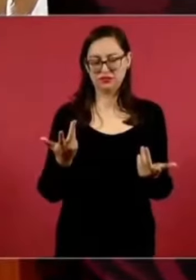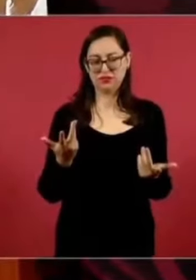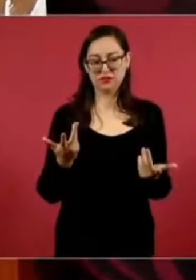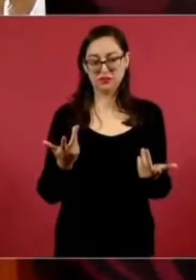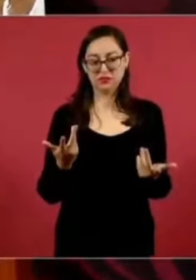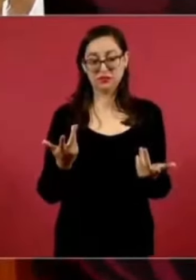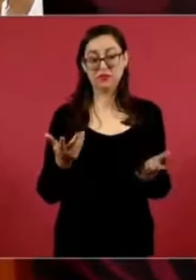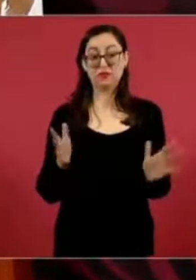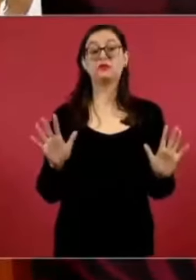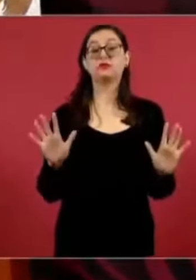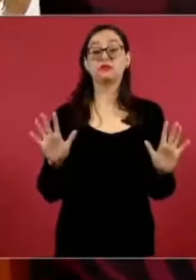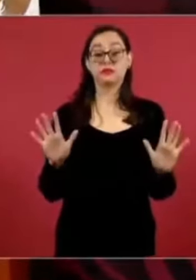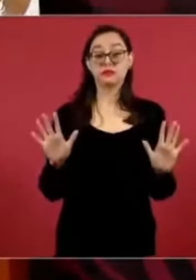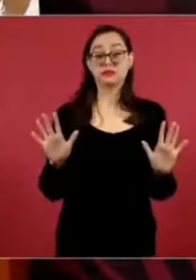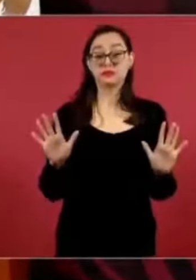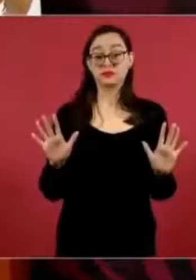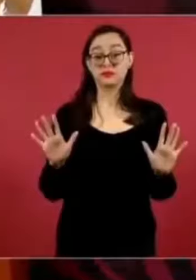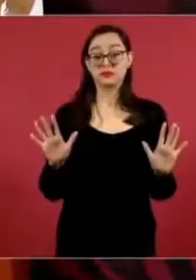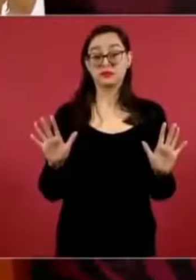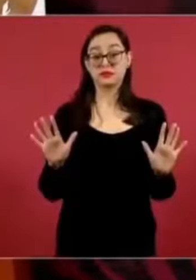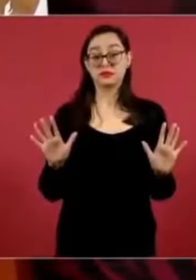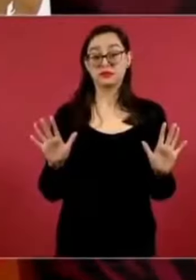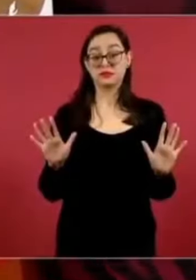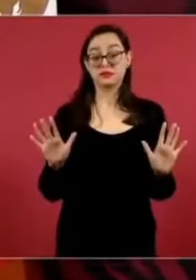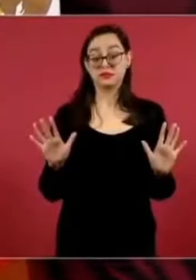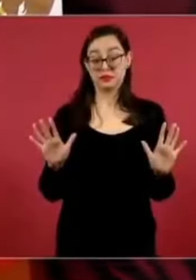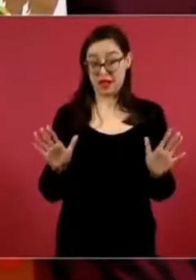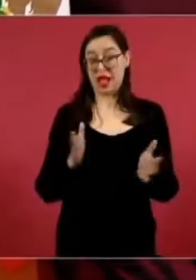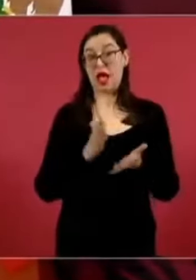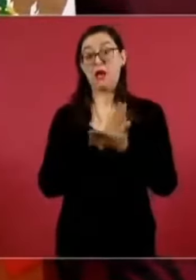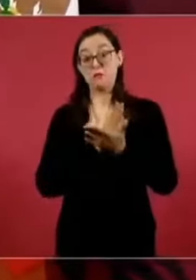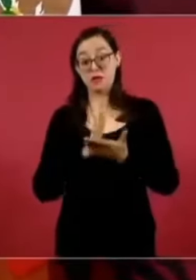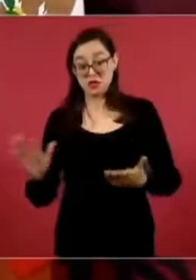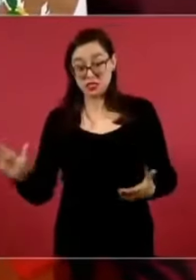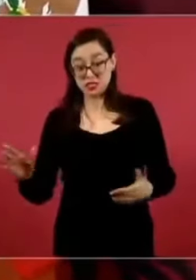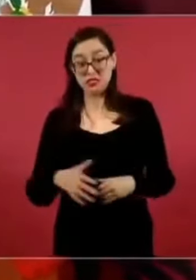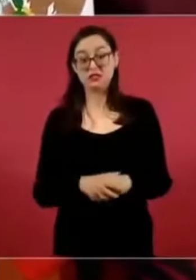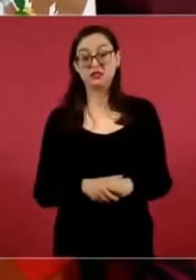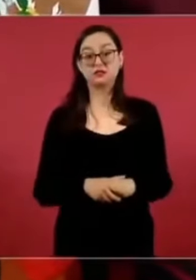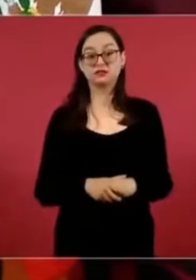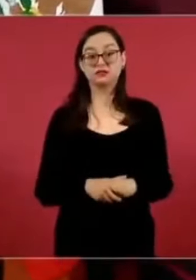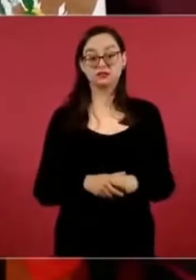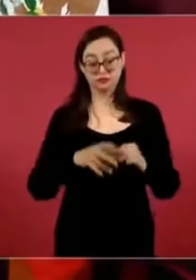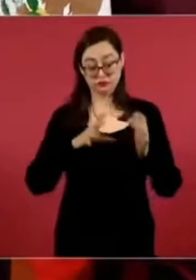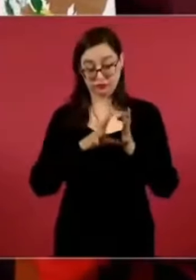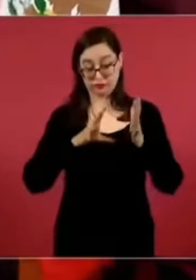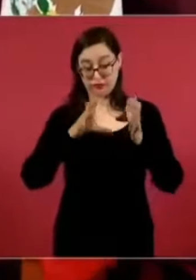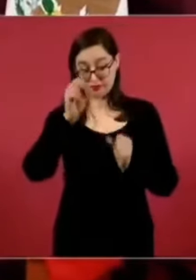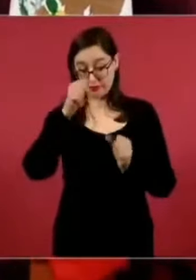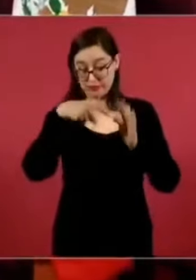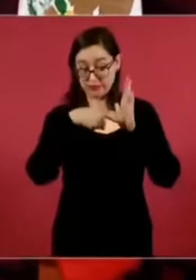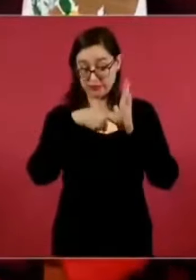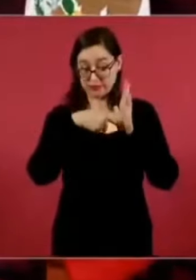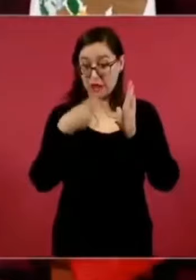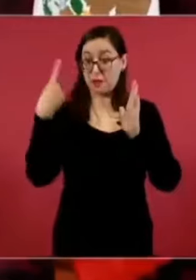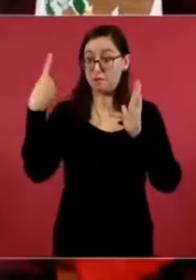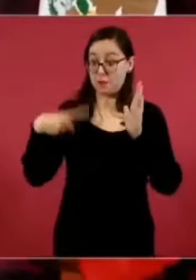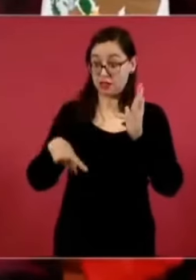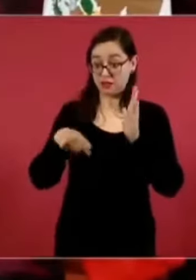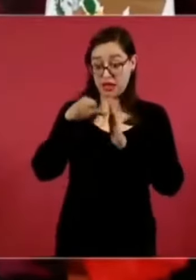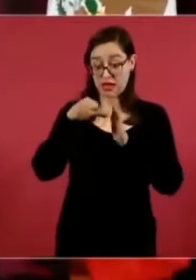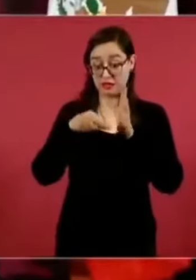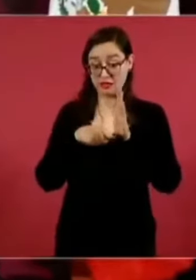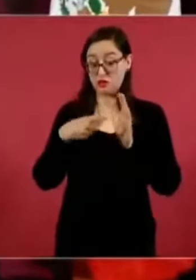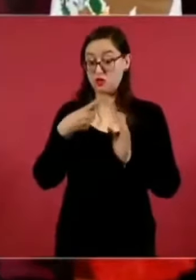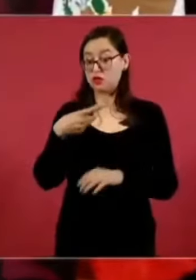Ah, pero encima de eso la Constitución establece en el artículo 127